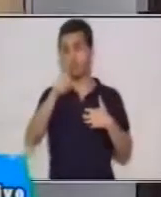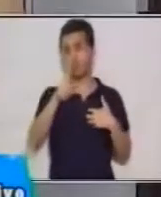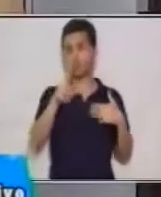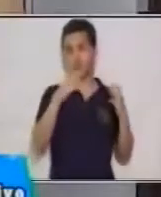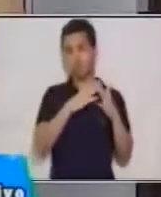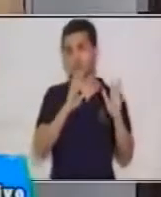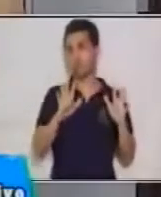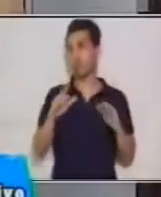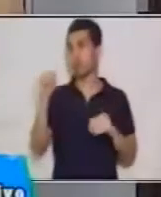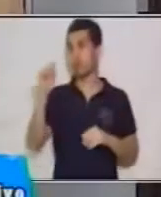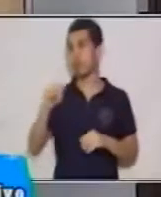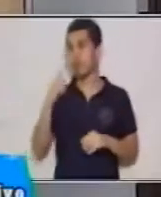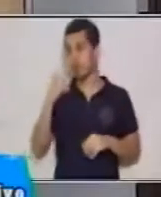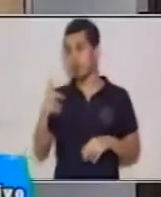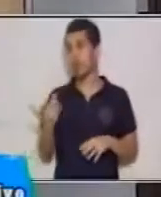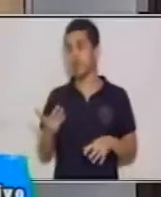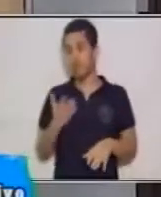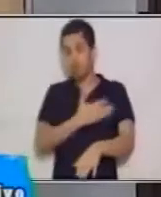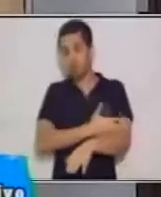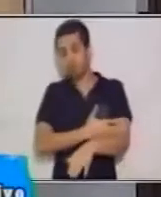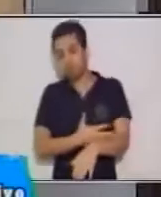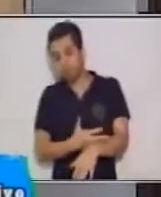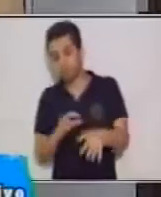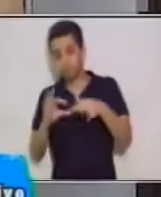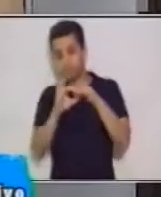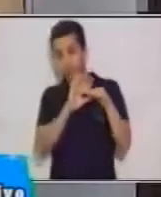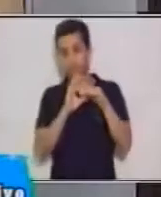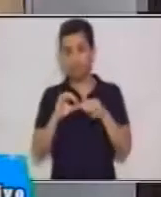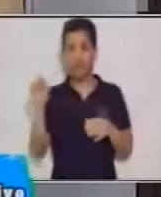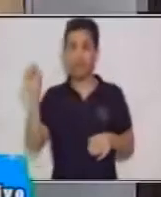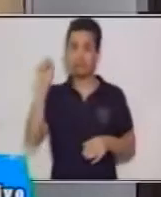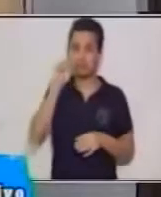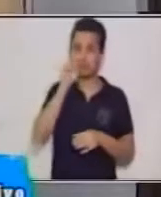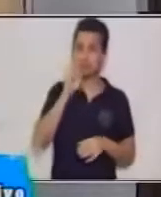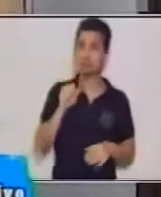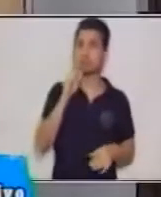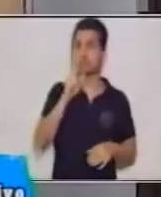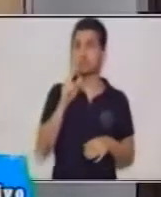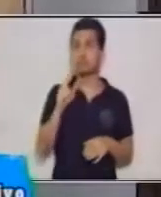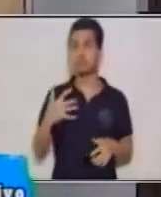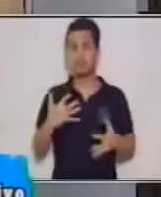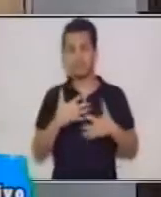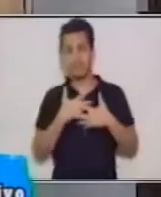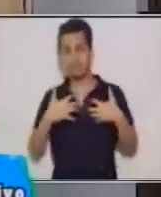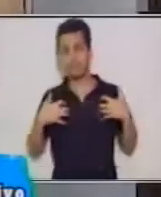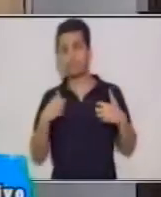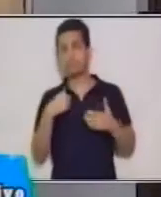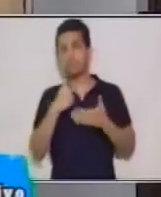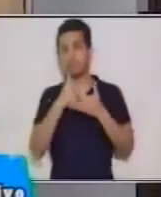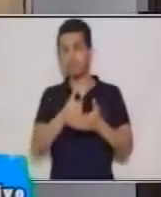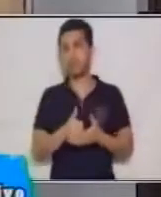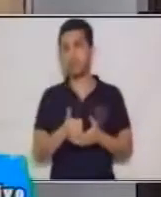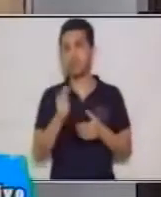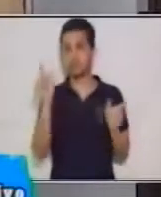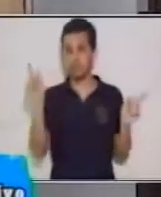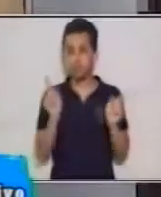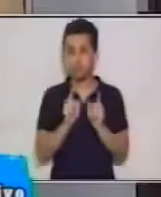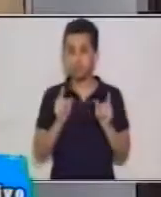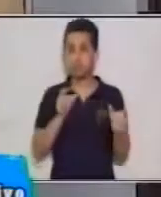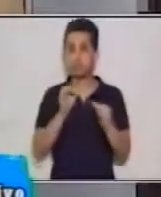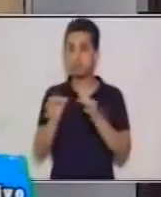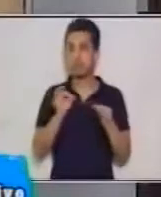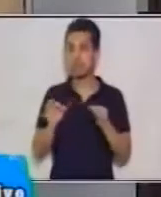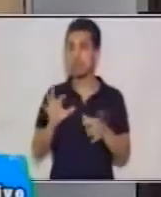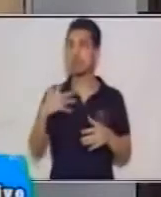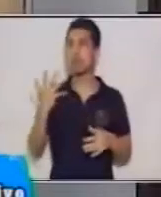narración con relación a las zanahorias. En el lenguaje científico, yo le voy a aportar breve conocimiento